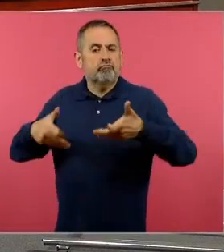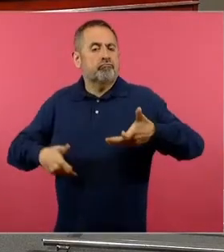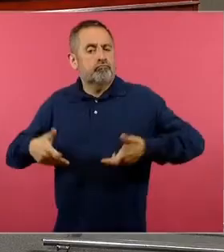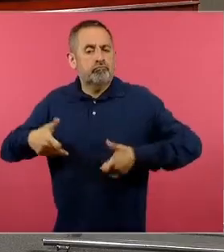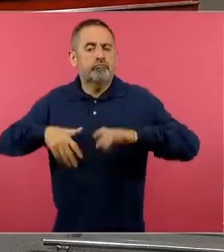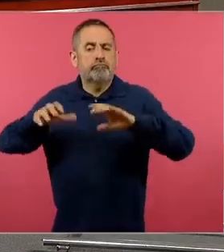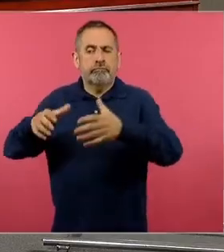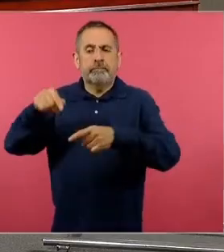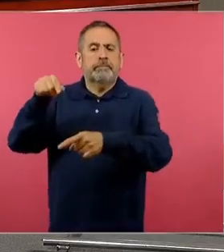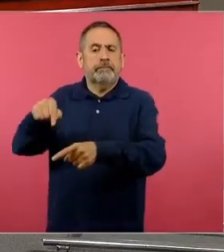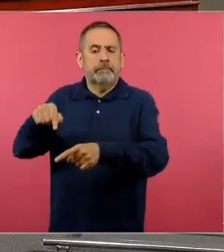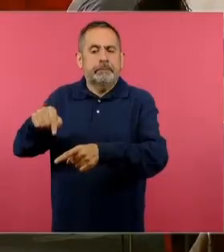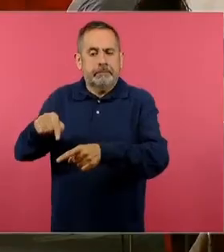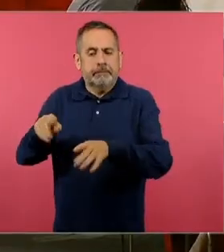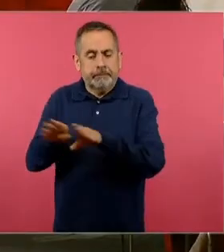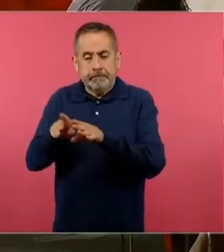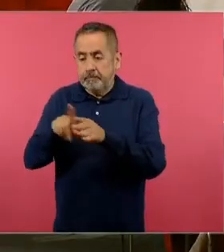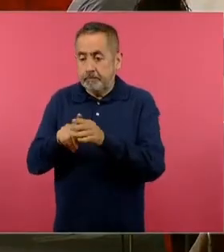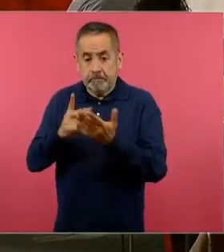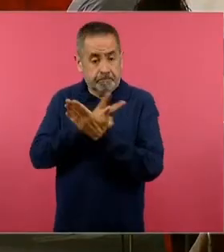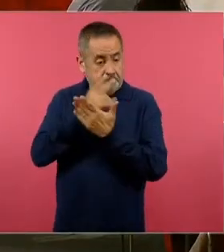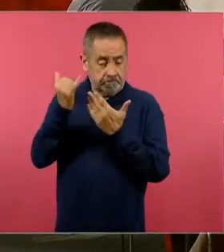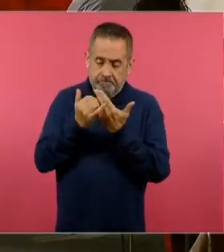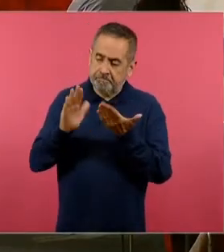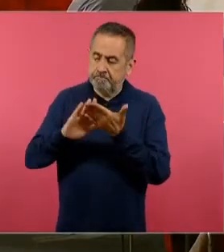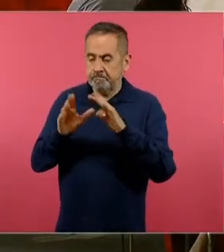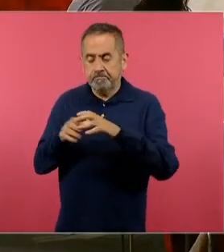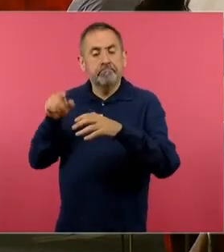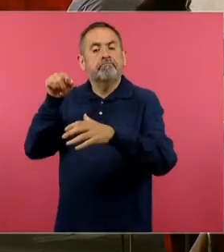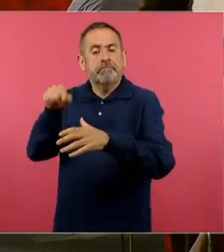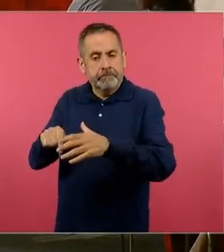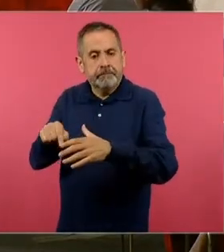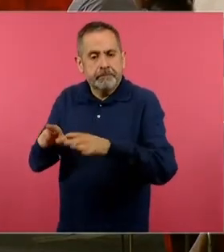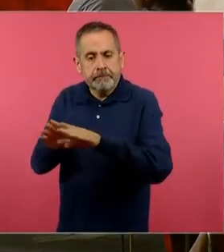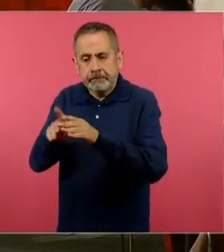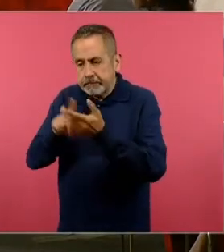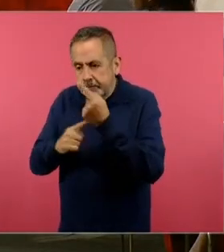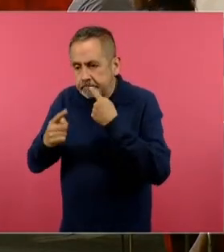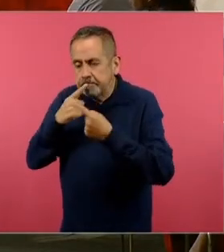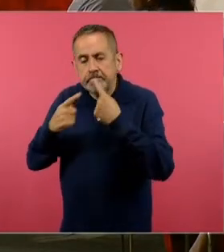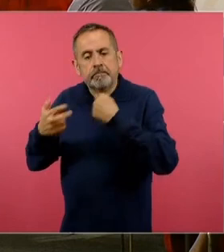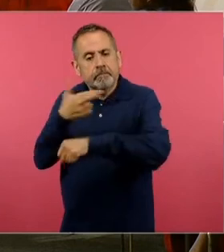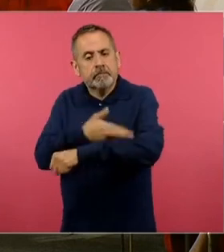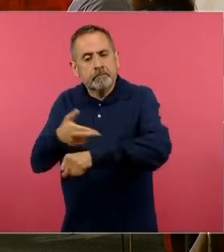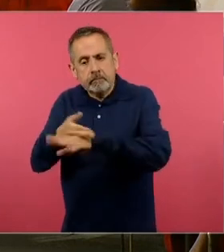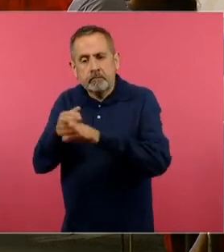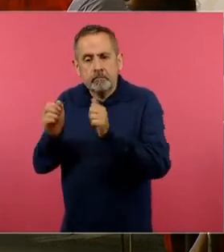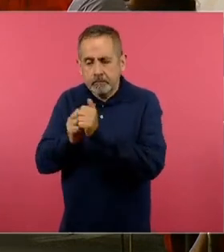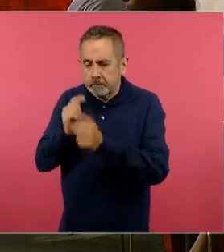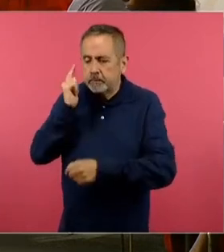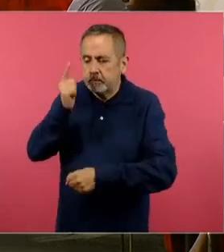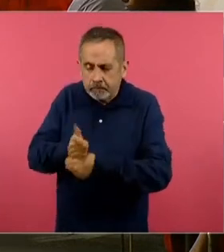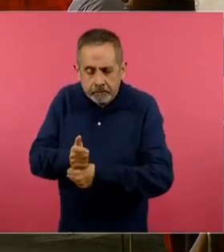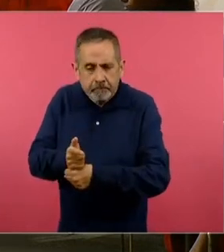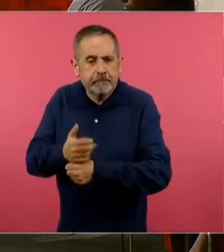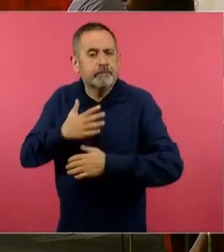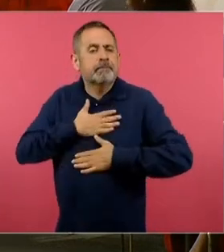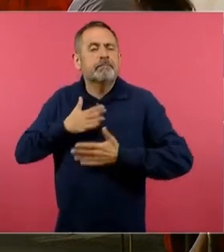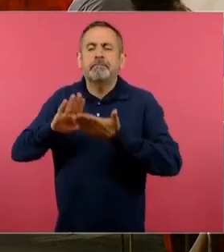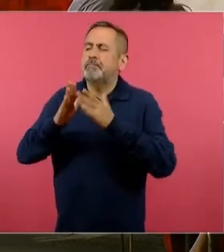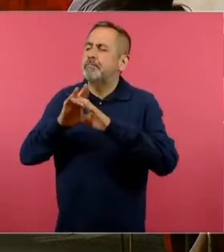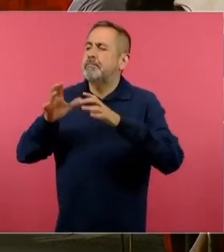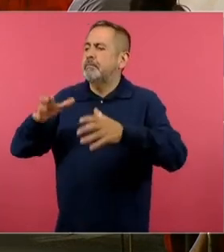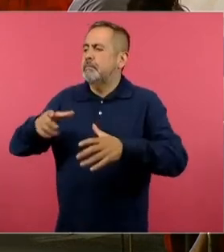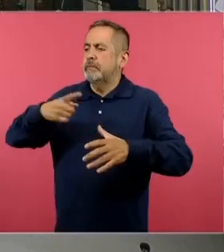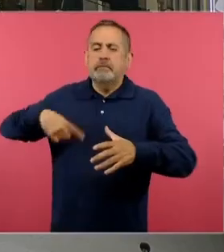entonces sí, el proyecto comunitario acude en este sentido con el proyecto descubro las historias de mi comunidad